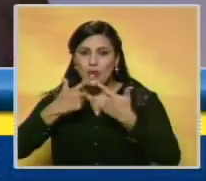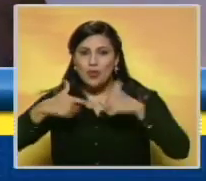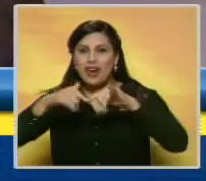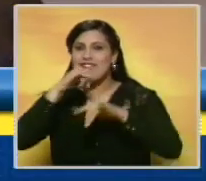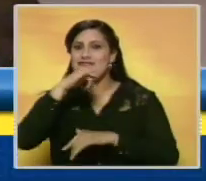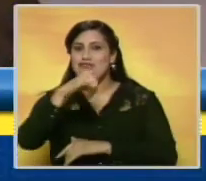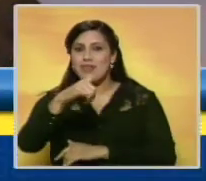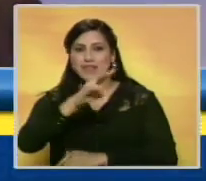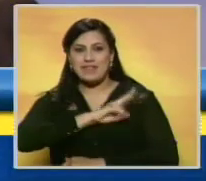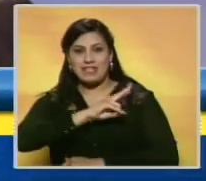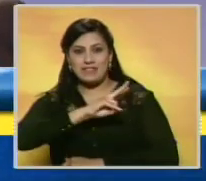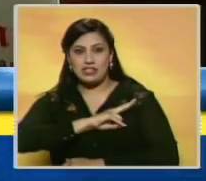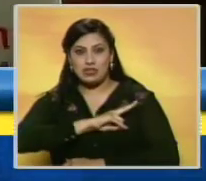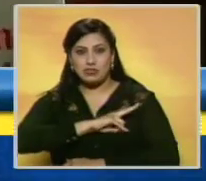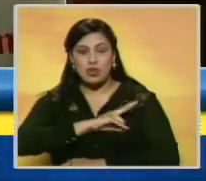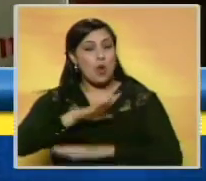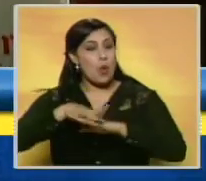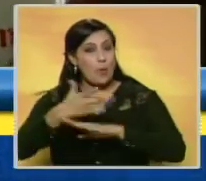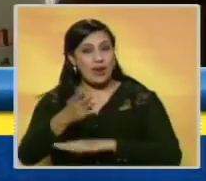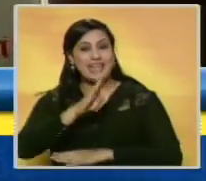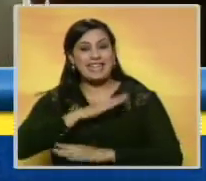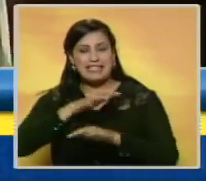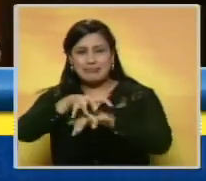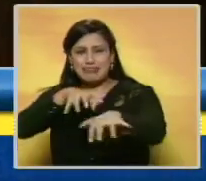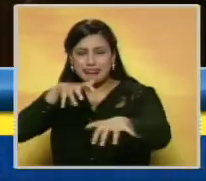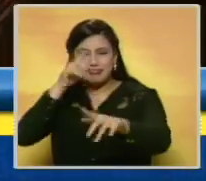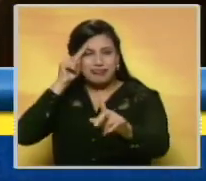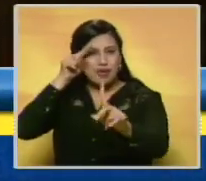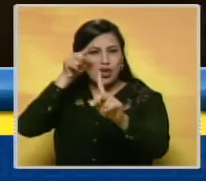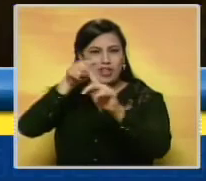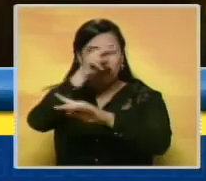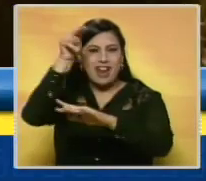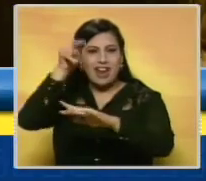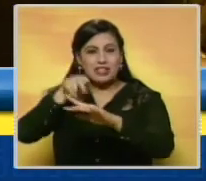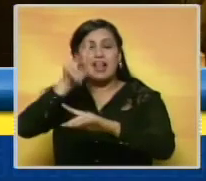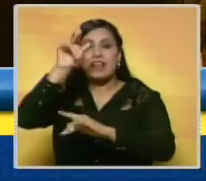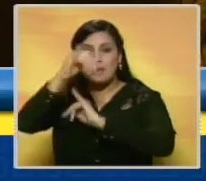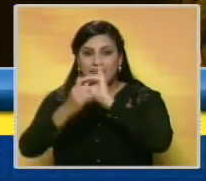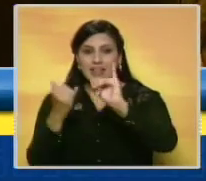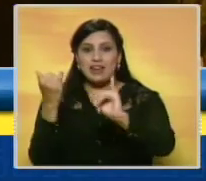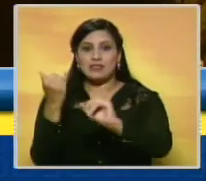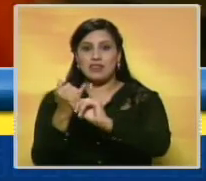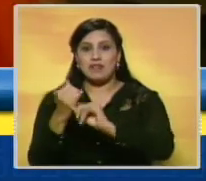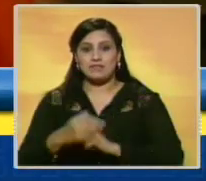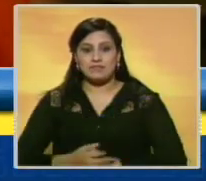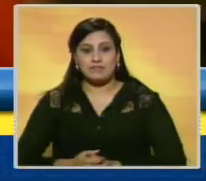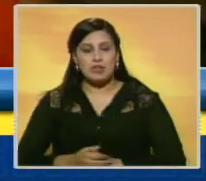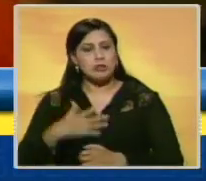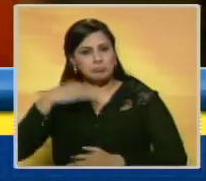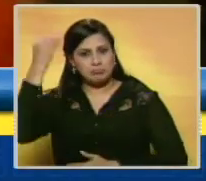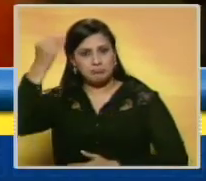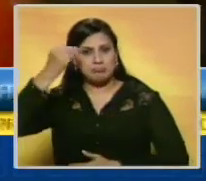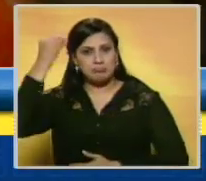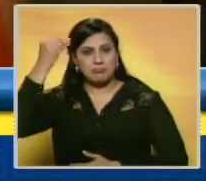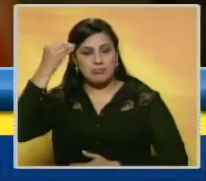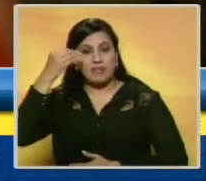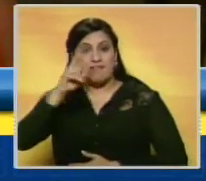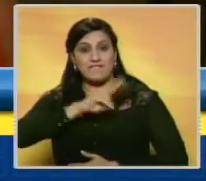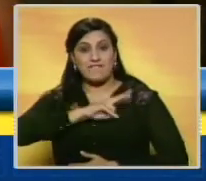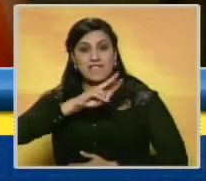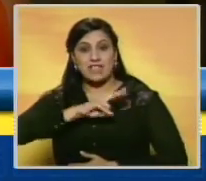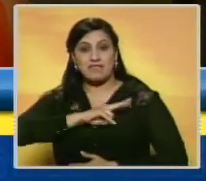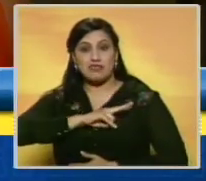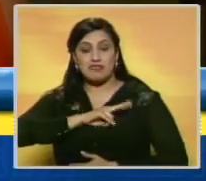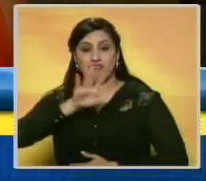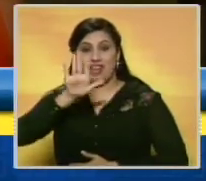informativo Noticiero Benevisión por tener la mayor proyección nacional e internacional. Consideramos, Benevisión